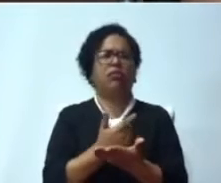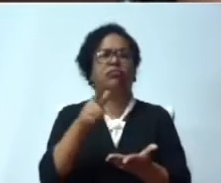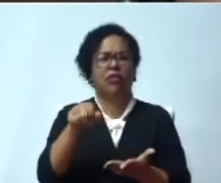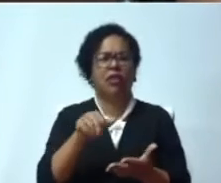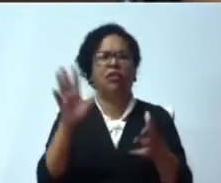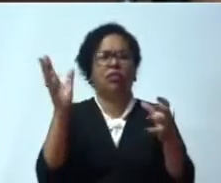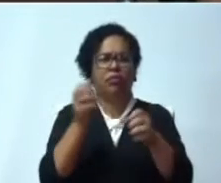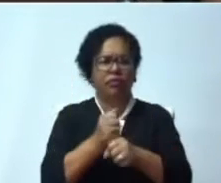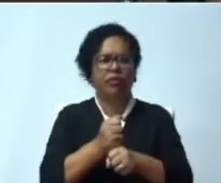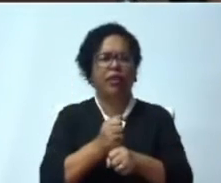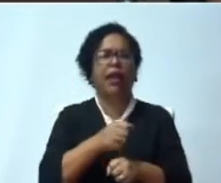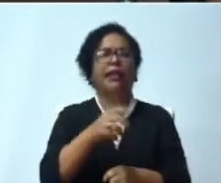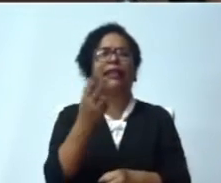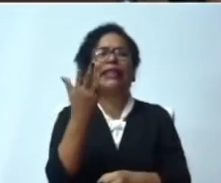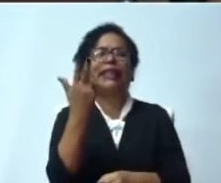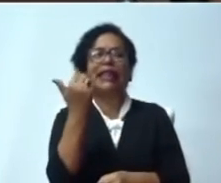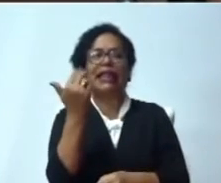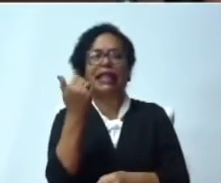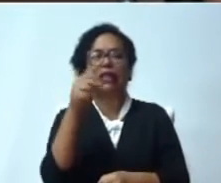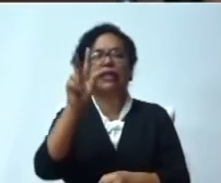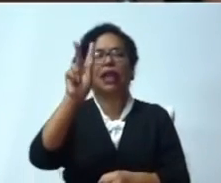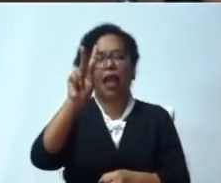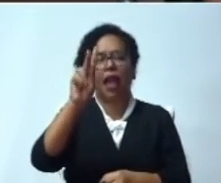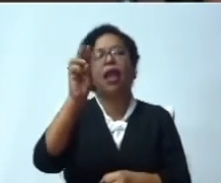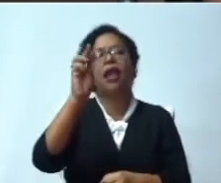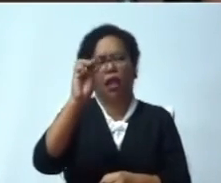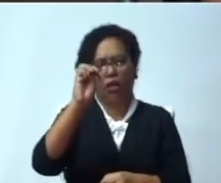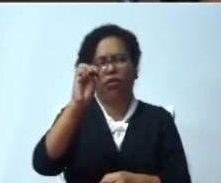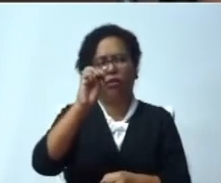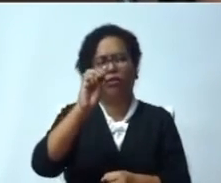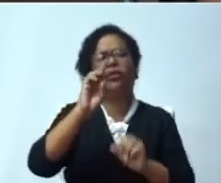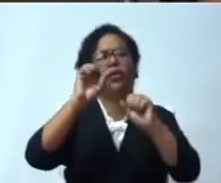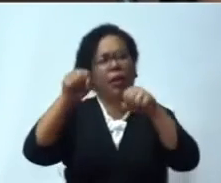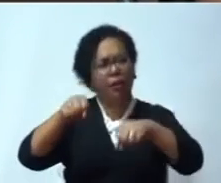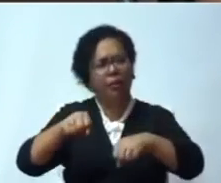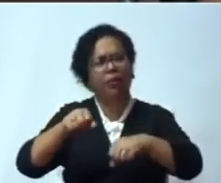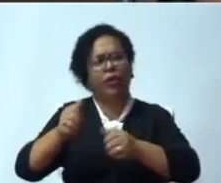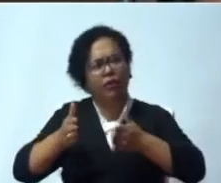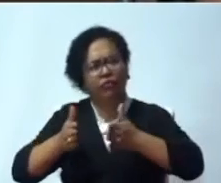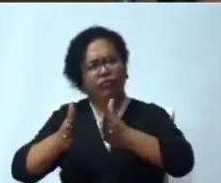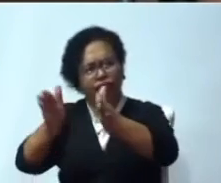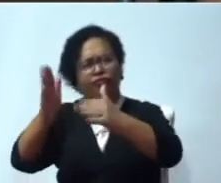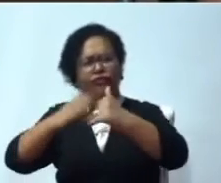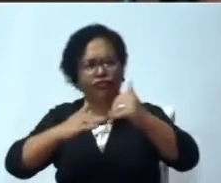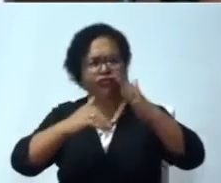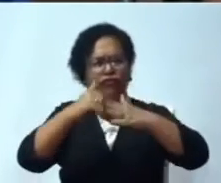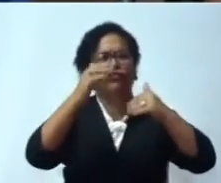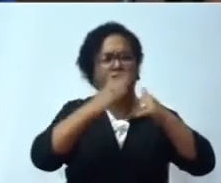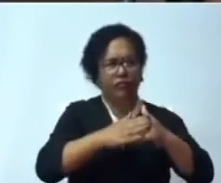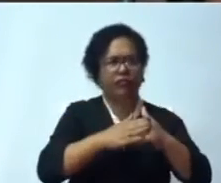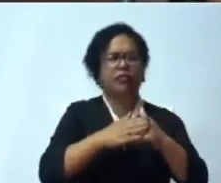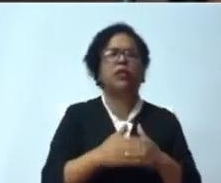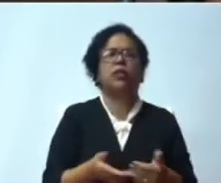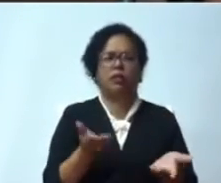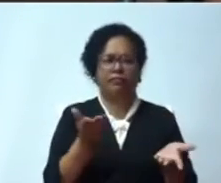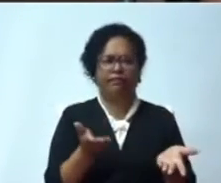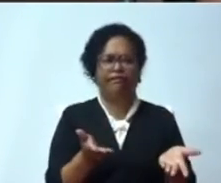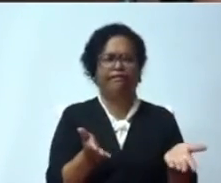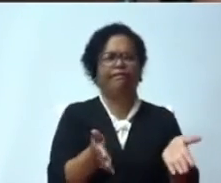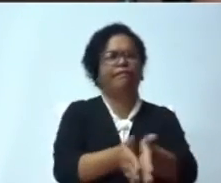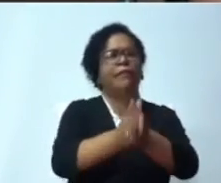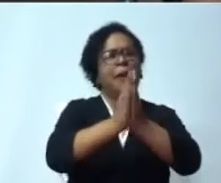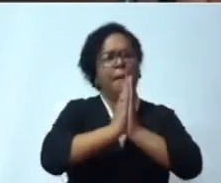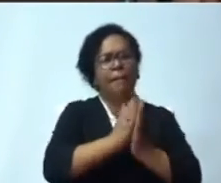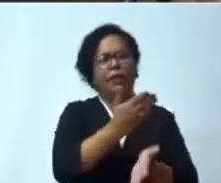pido en su momento a los honorables diputados que nos den un voto favorable a estas dos piezas que nosotros